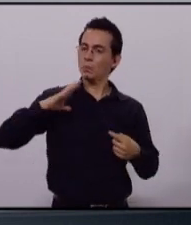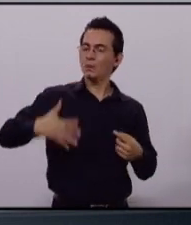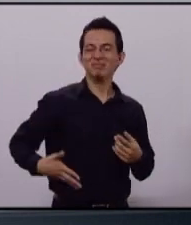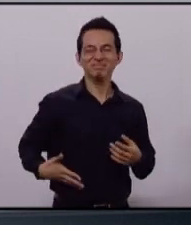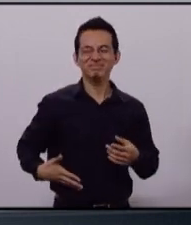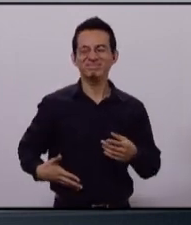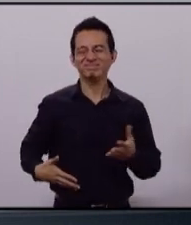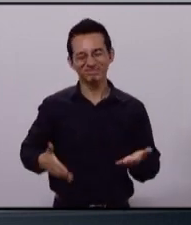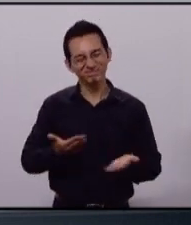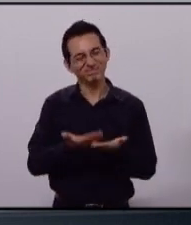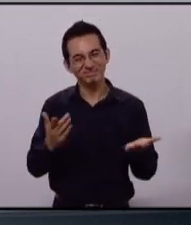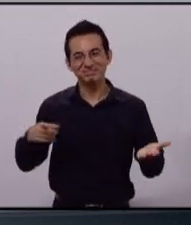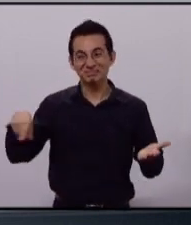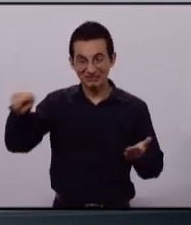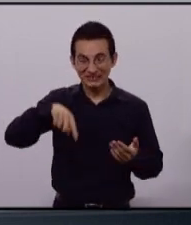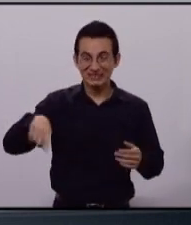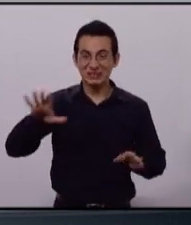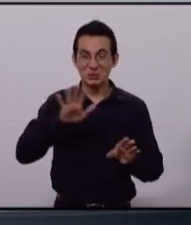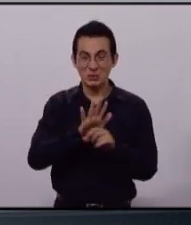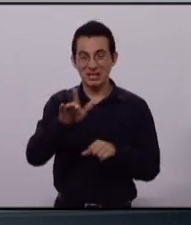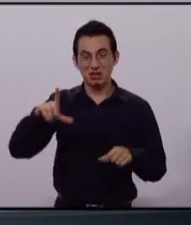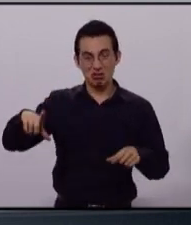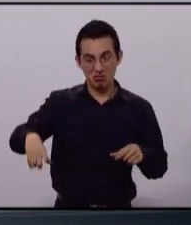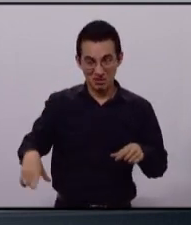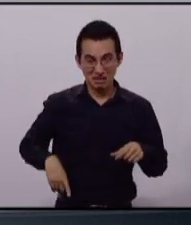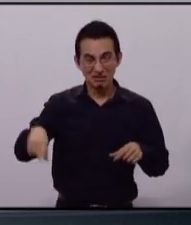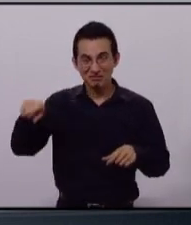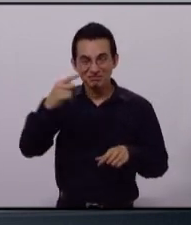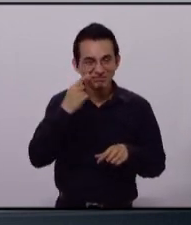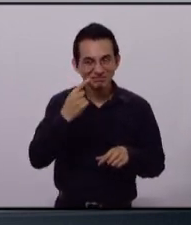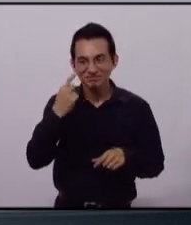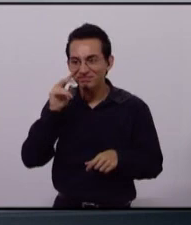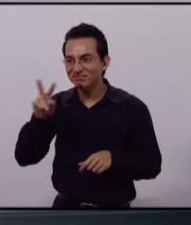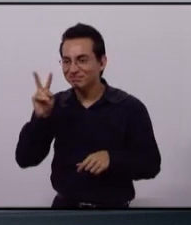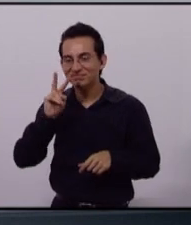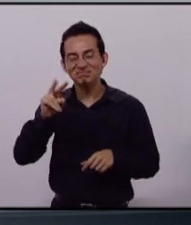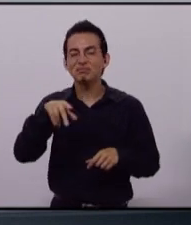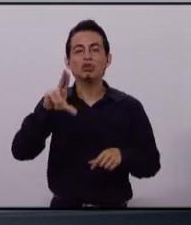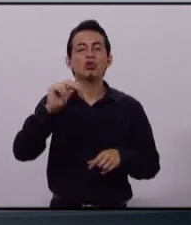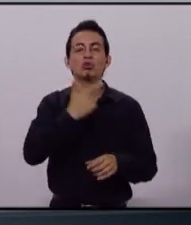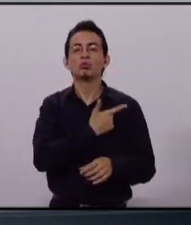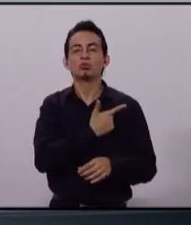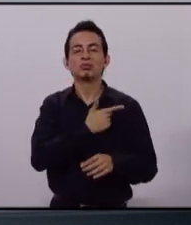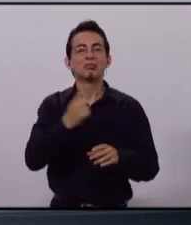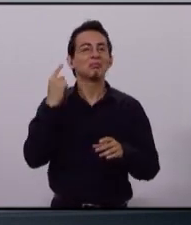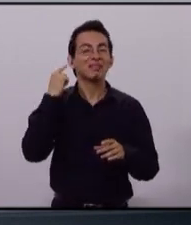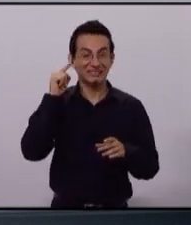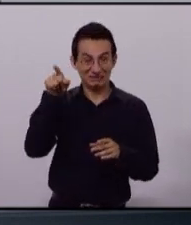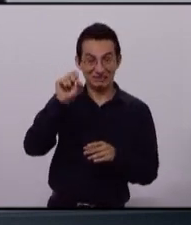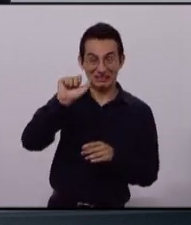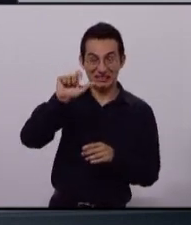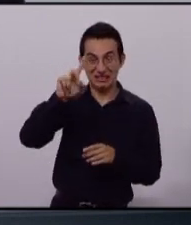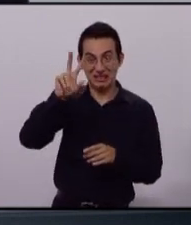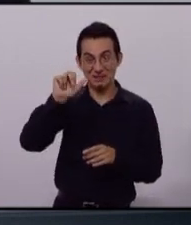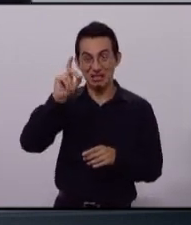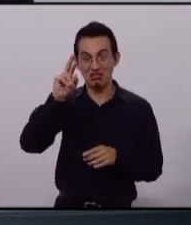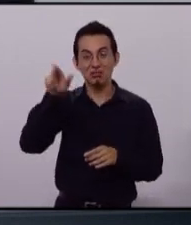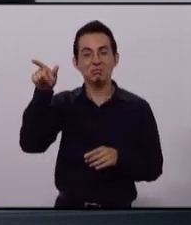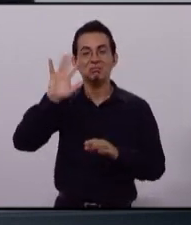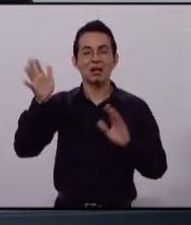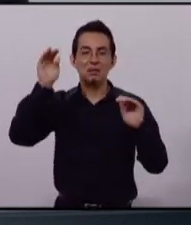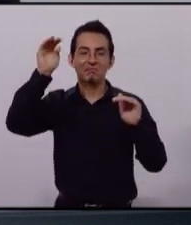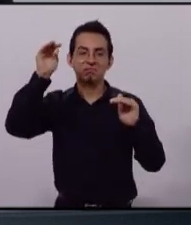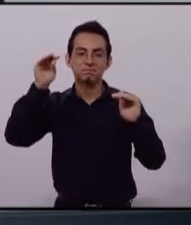estos gobiernos son tan lejanos de la ciudadanía, porque no escuchan críticas. Salvador, ya ni siquiera vas arriba en las encuestas.